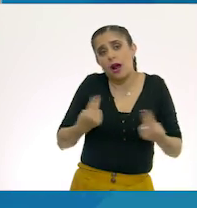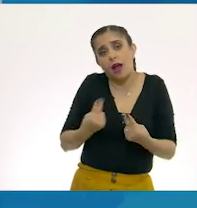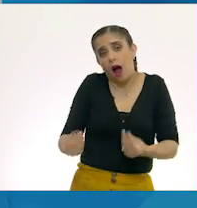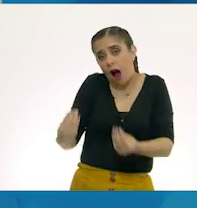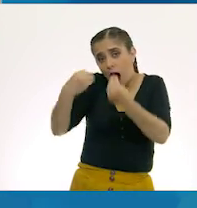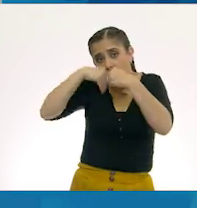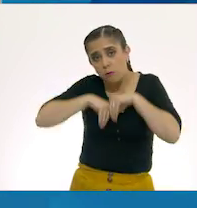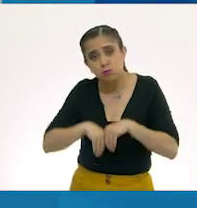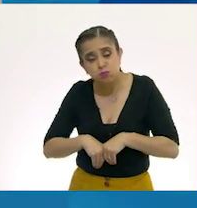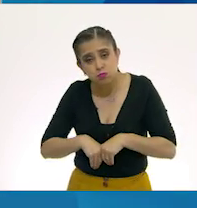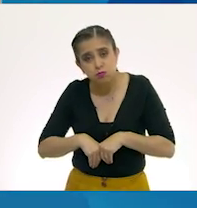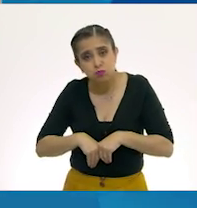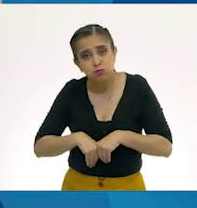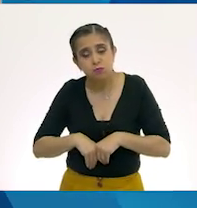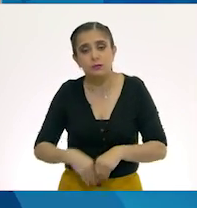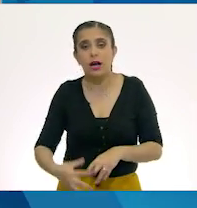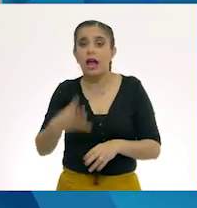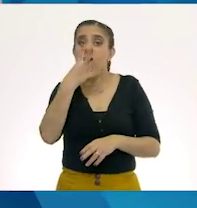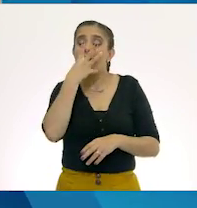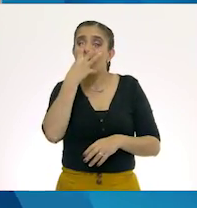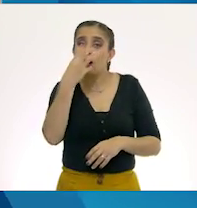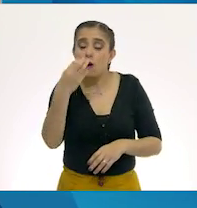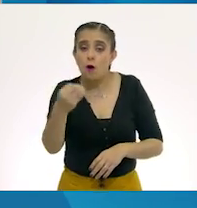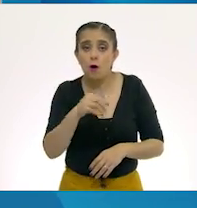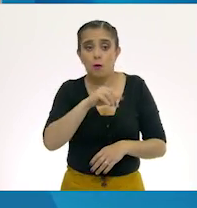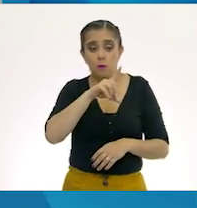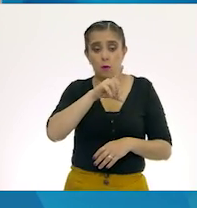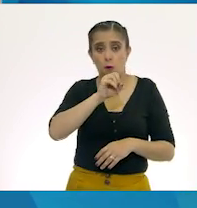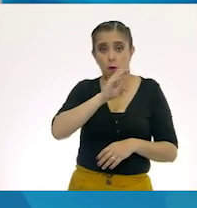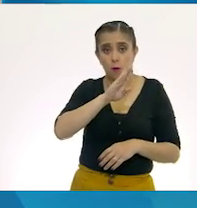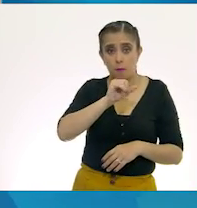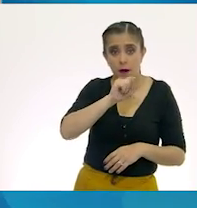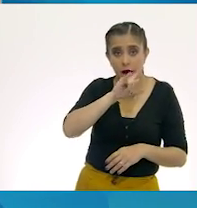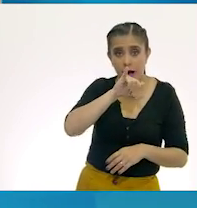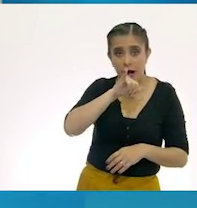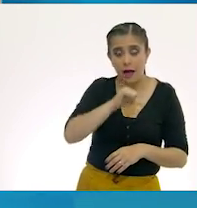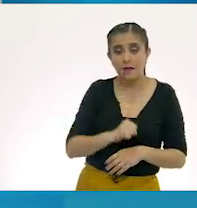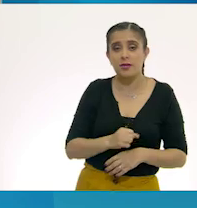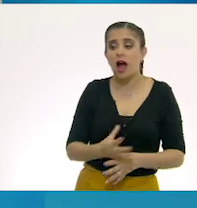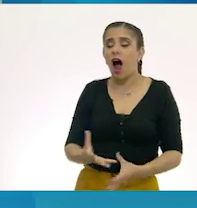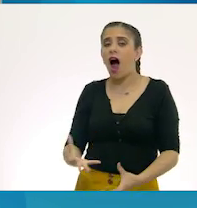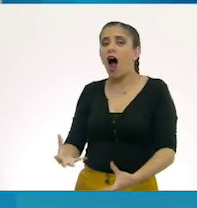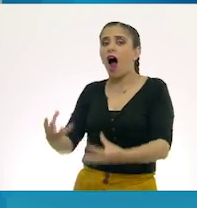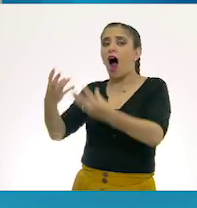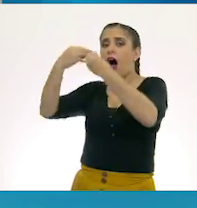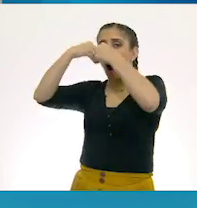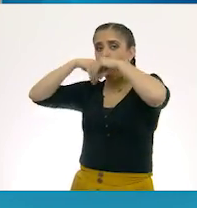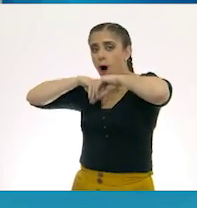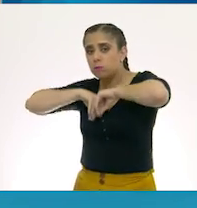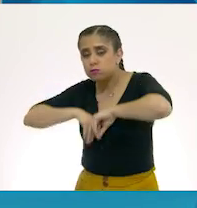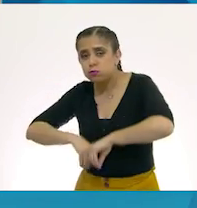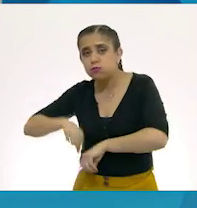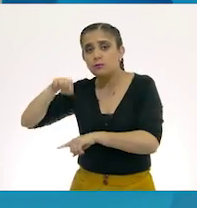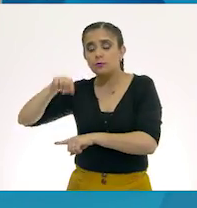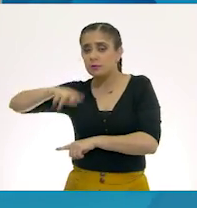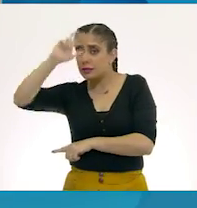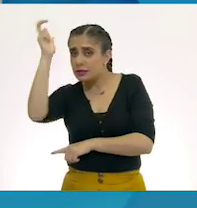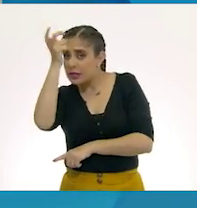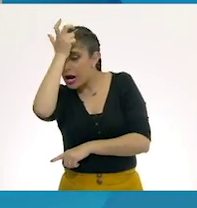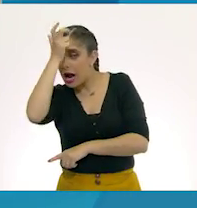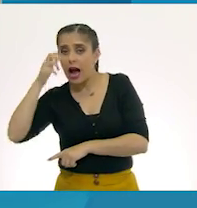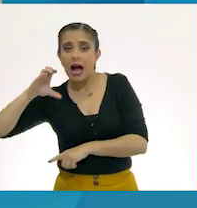Y el lobo lo batiz, se comió a la cabra cabratis.